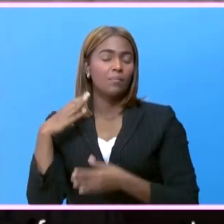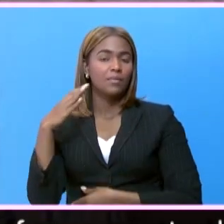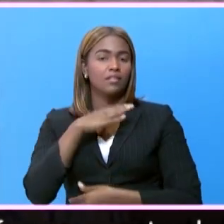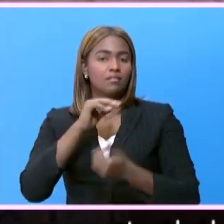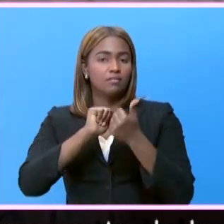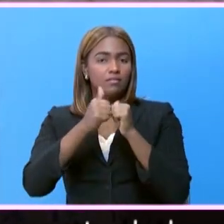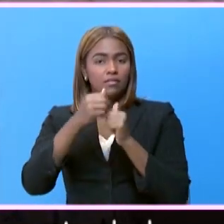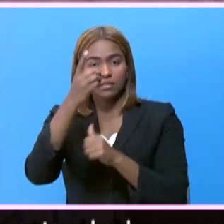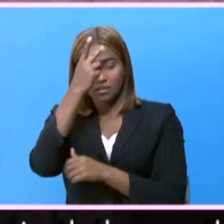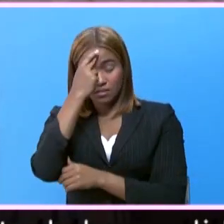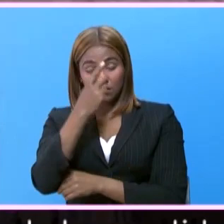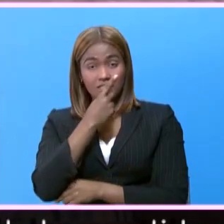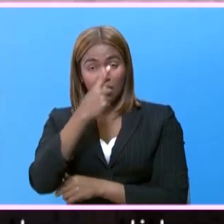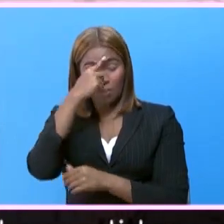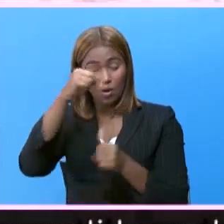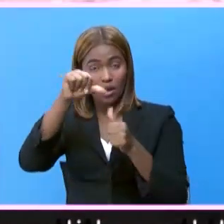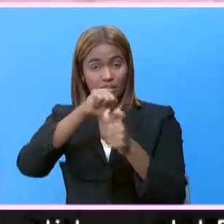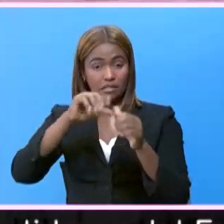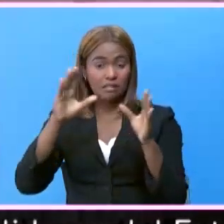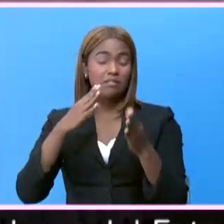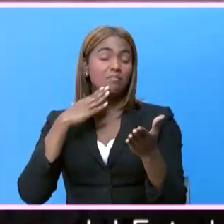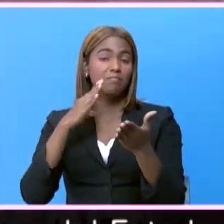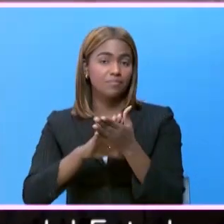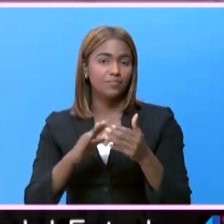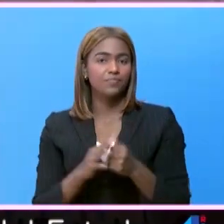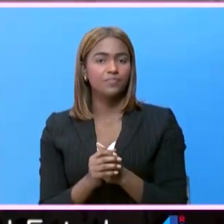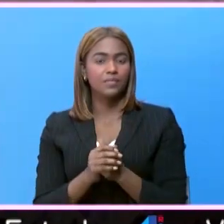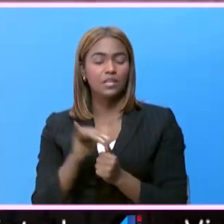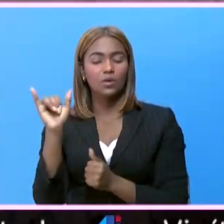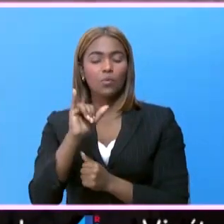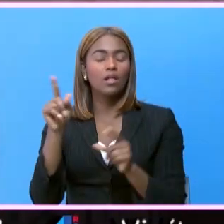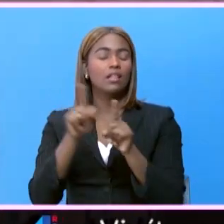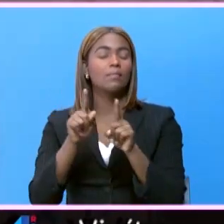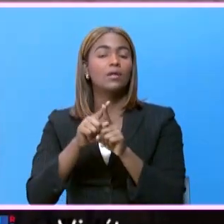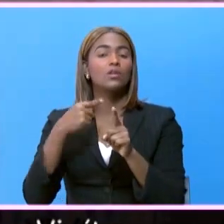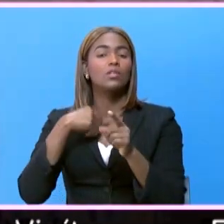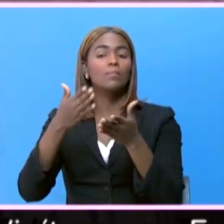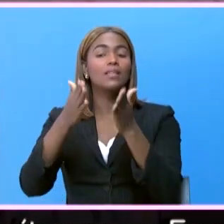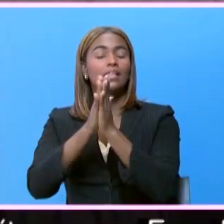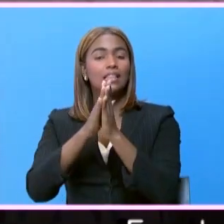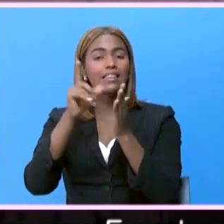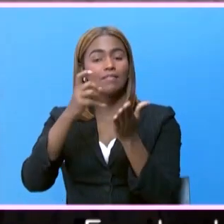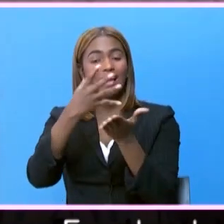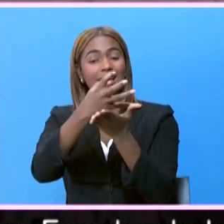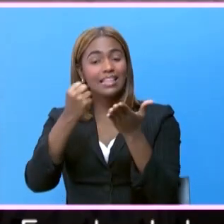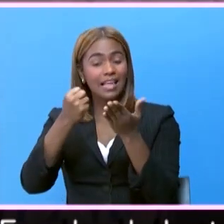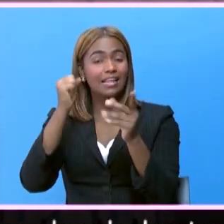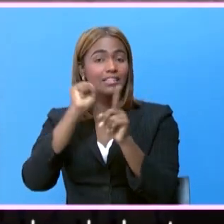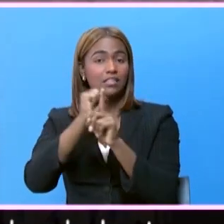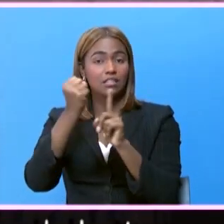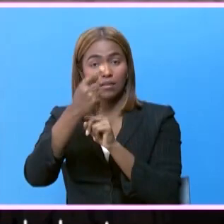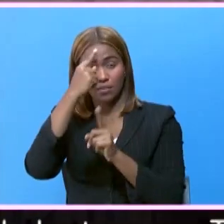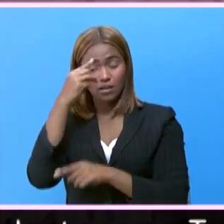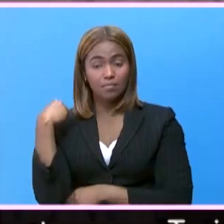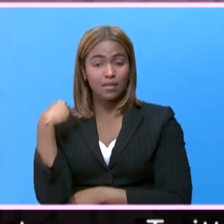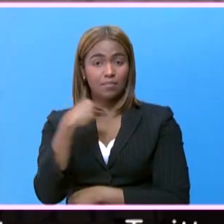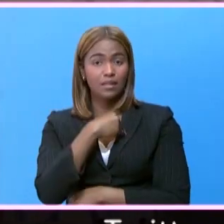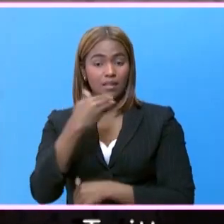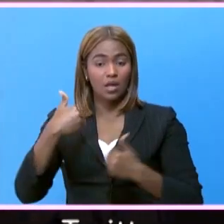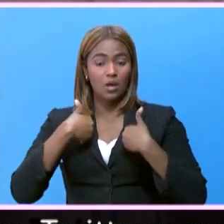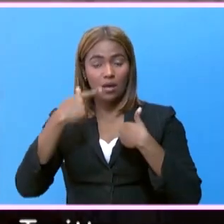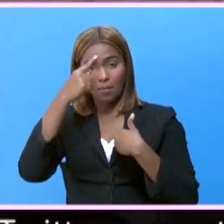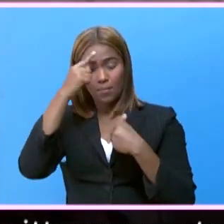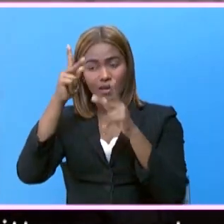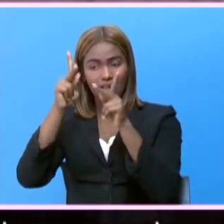Dominicano por asociación de malhechores. Igual que también estamos pidiendo que se le quite la condición de miembro COI al